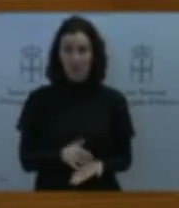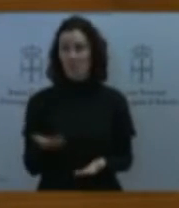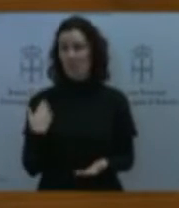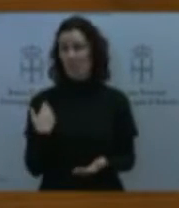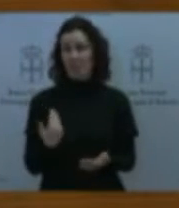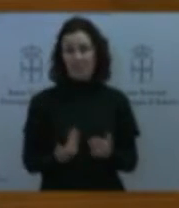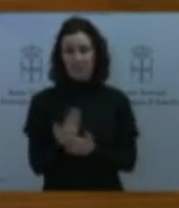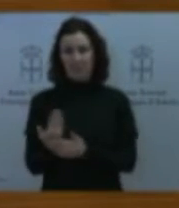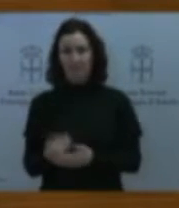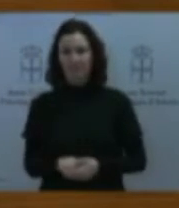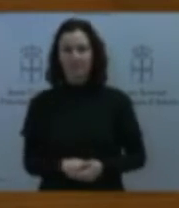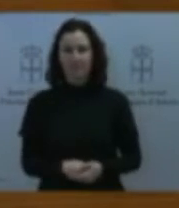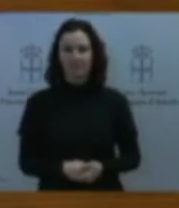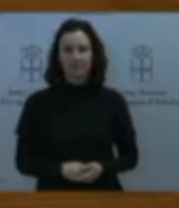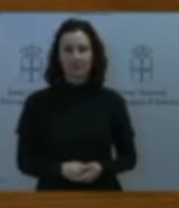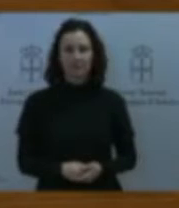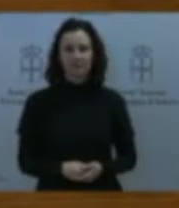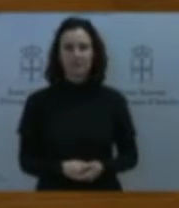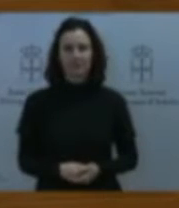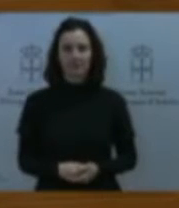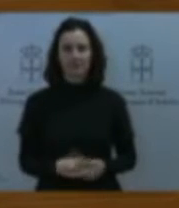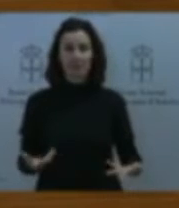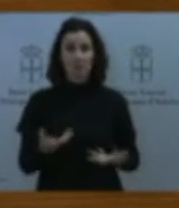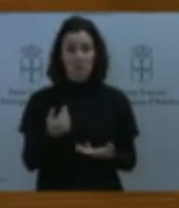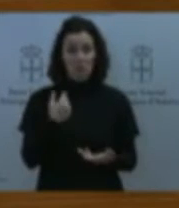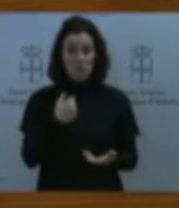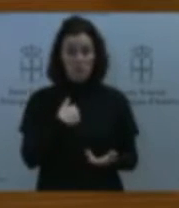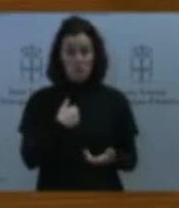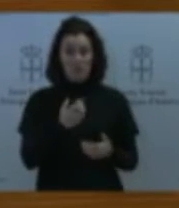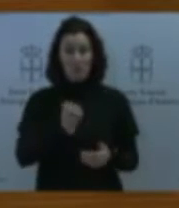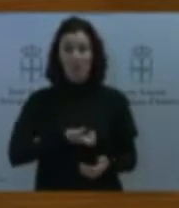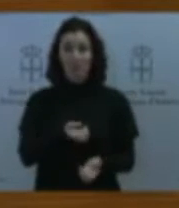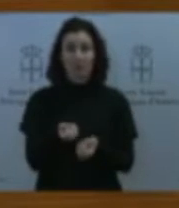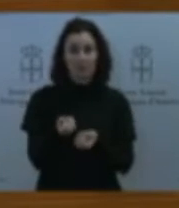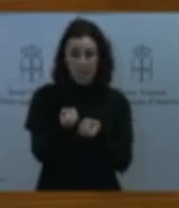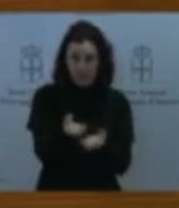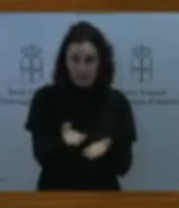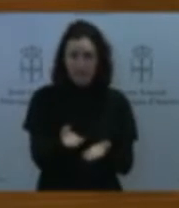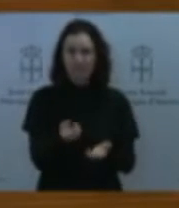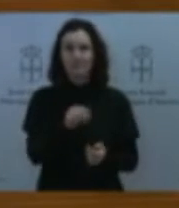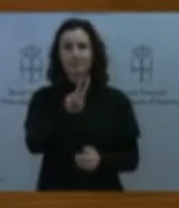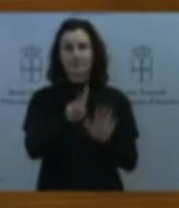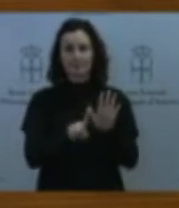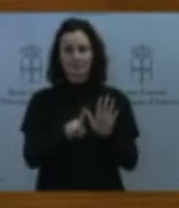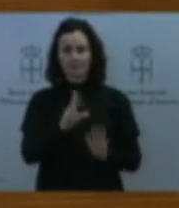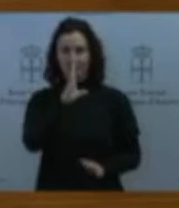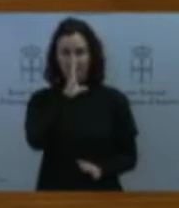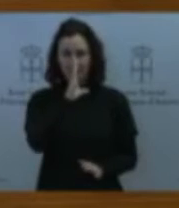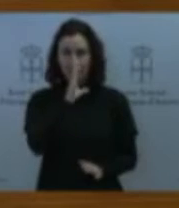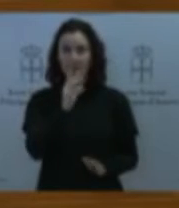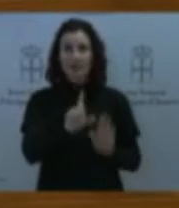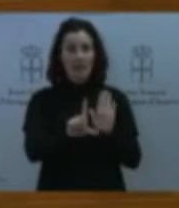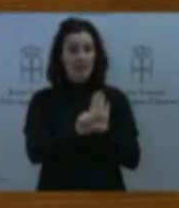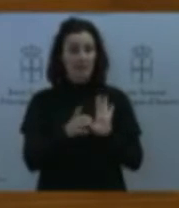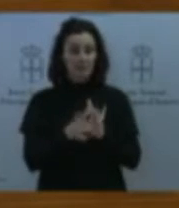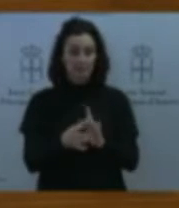se lo comunicamos al ayuntamiento el 26 de febrero que decía lo que dice la ley y nos han